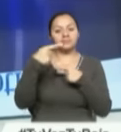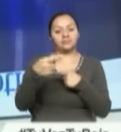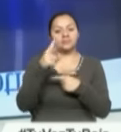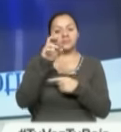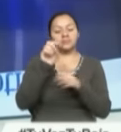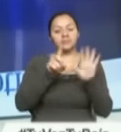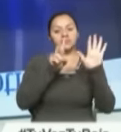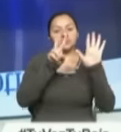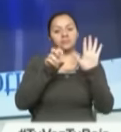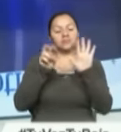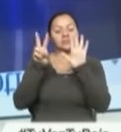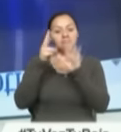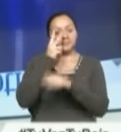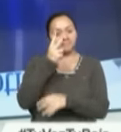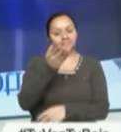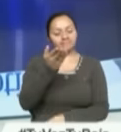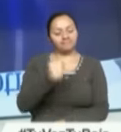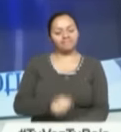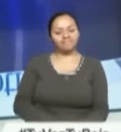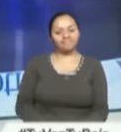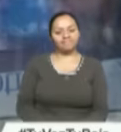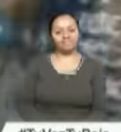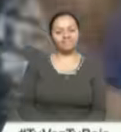-2017. Veamos esta nota.